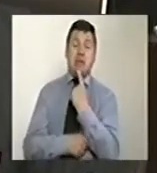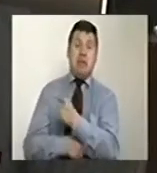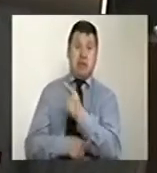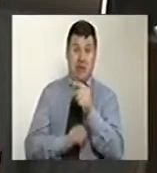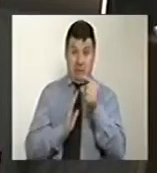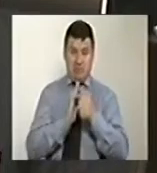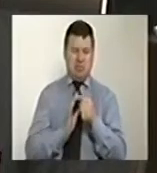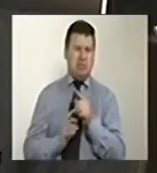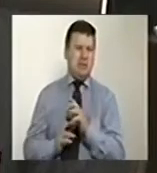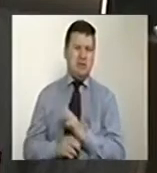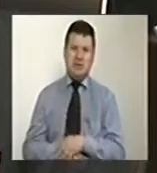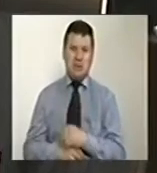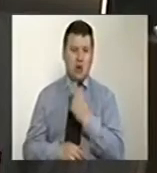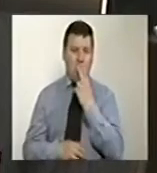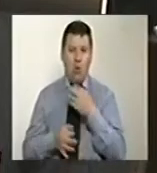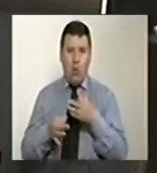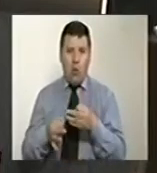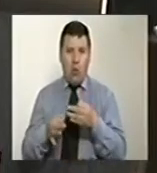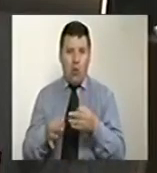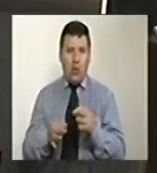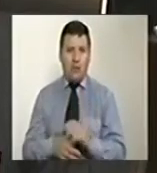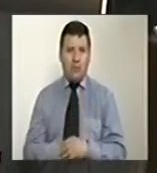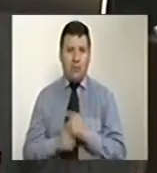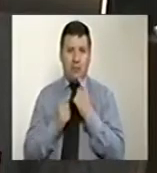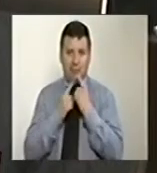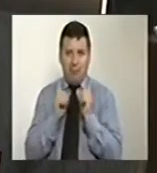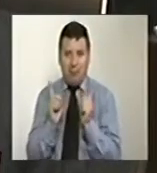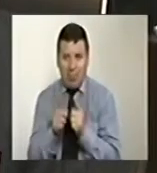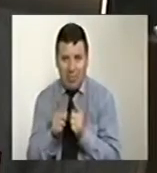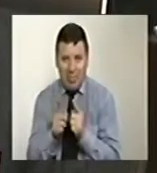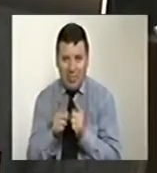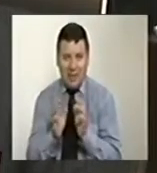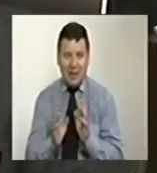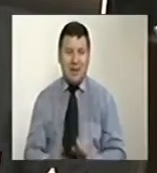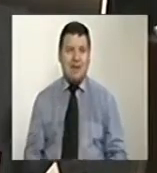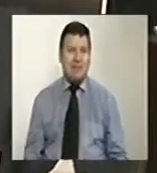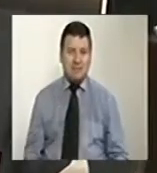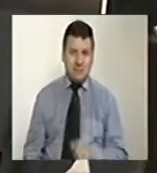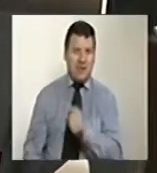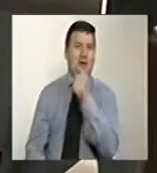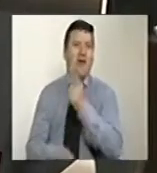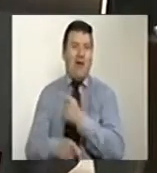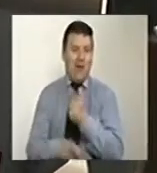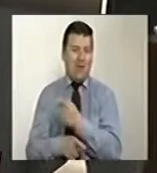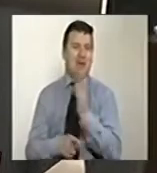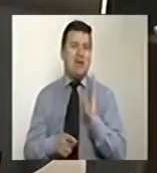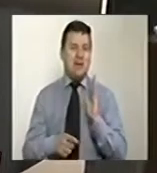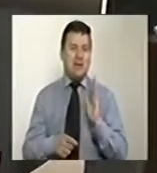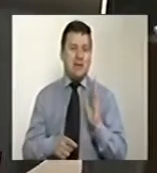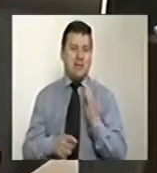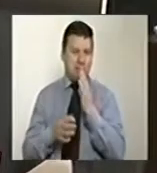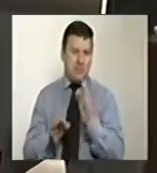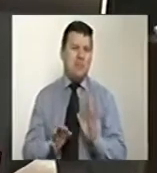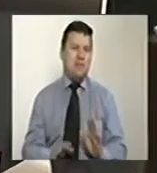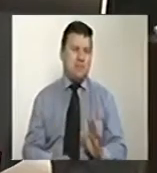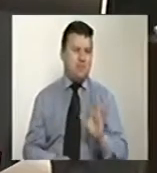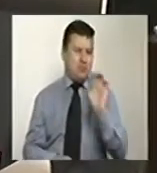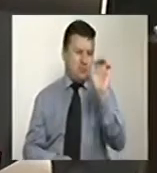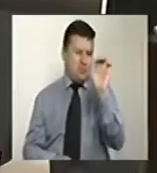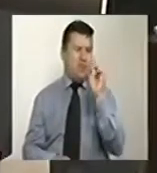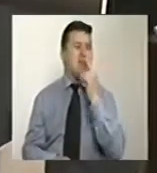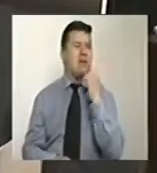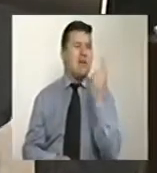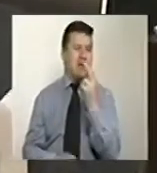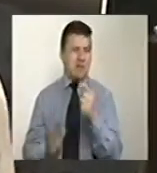que era muy incumplido. Se quedó cortica doña Tutina. Le incumplió a todo el país. Le voy a hacer aquí un pequeño